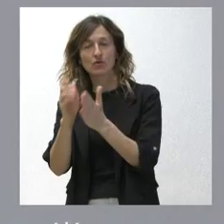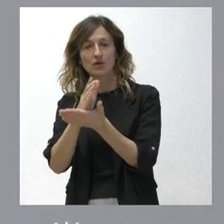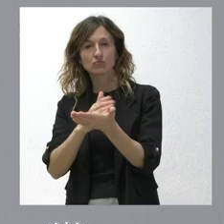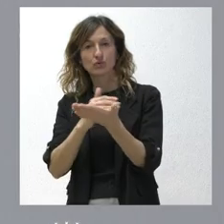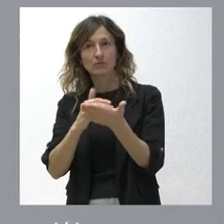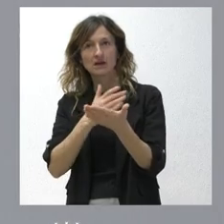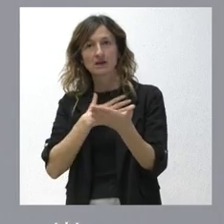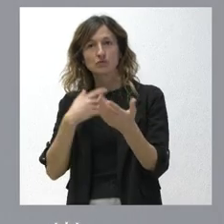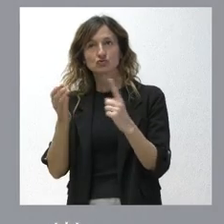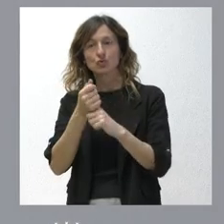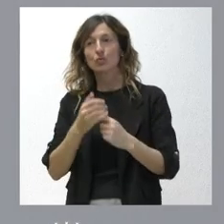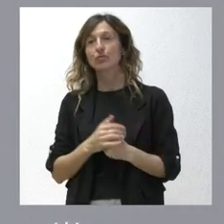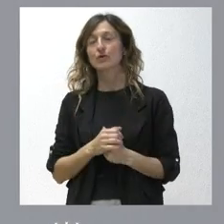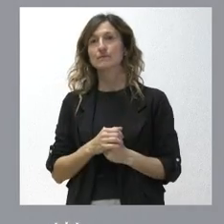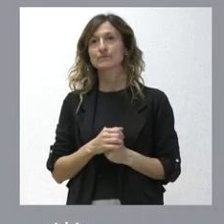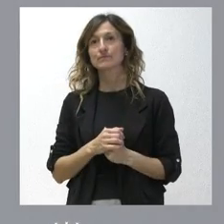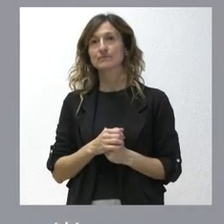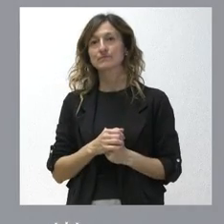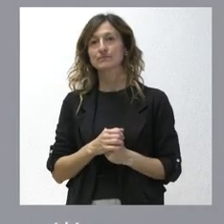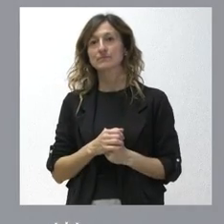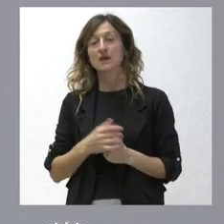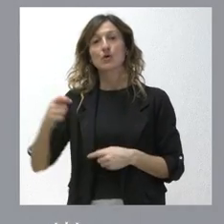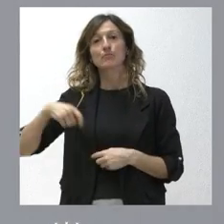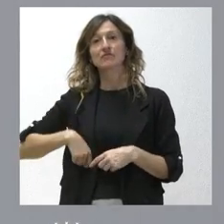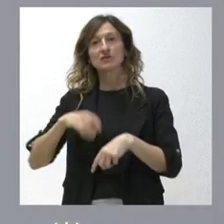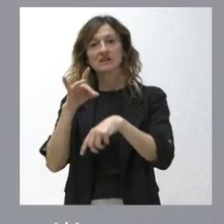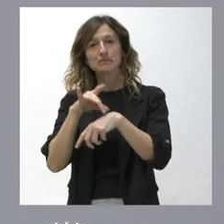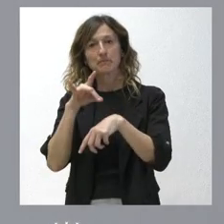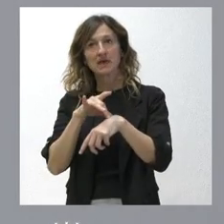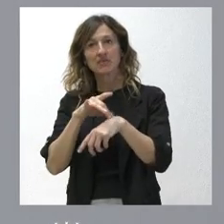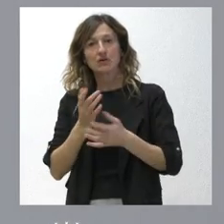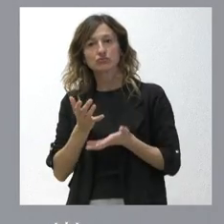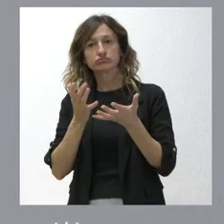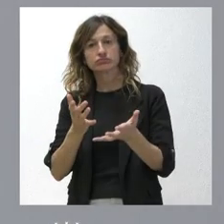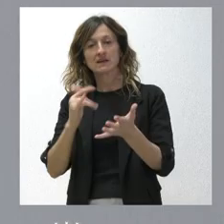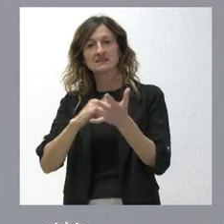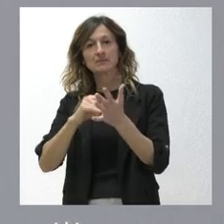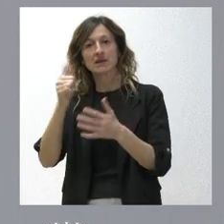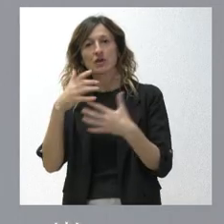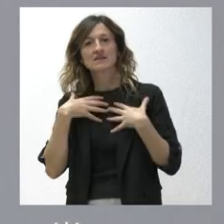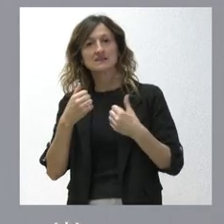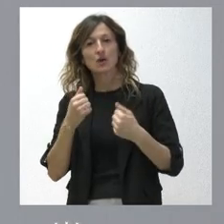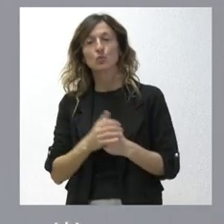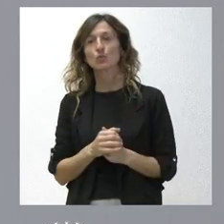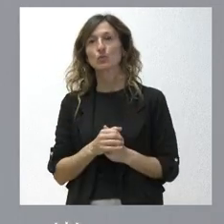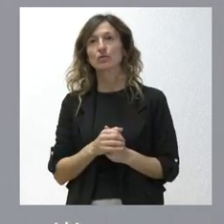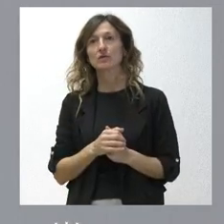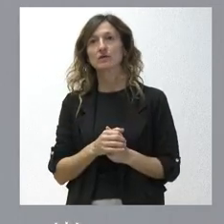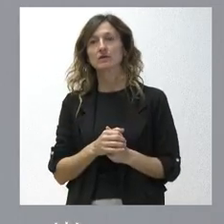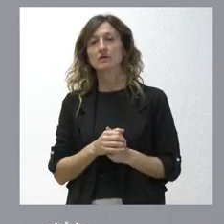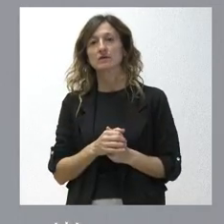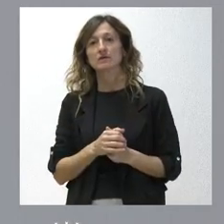que es la disponibilidad de profesionales sanitarios por parte del Sistema Nacional de Salud, que es